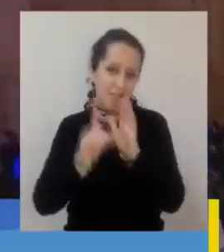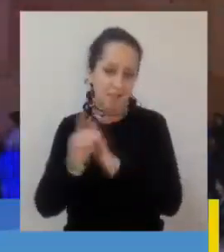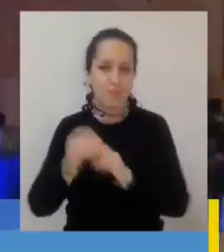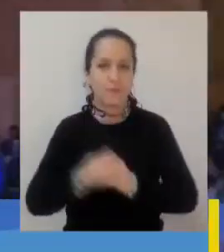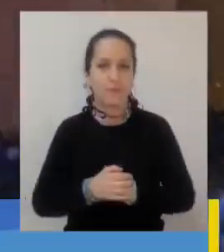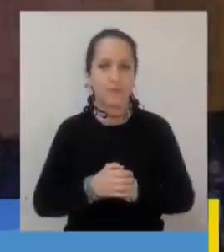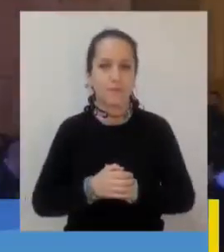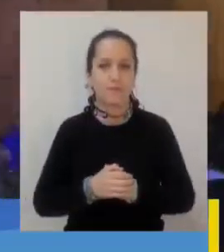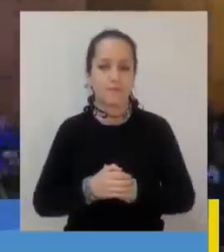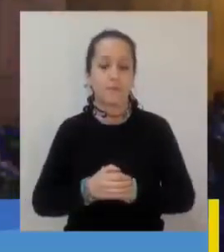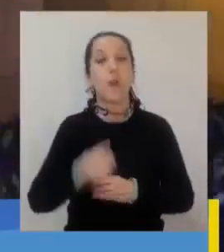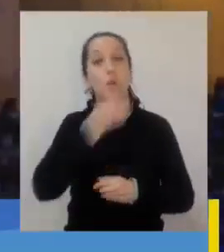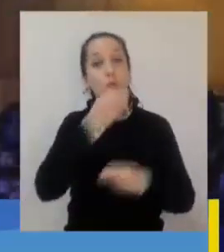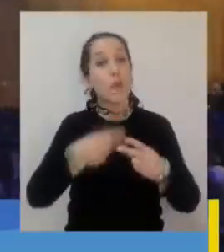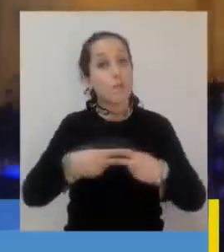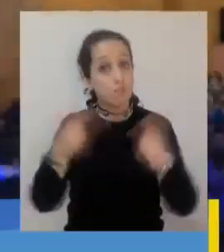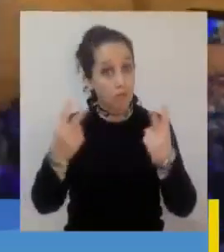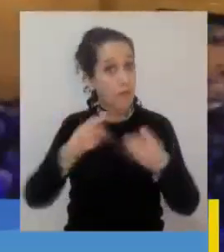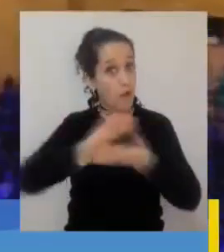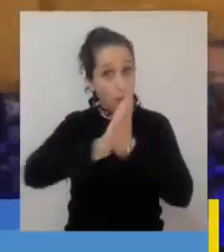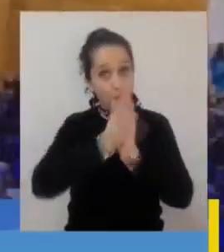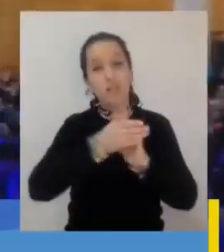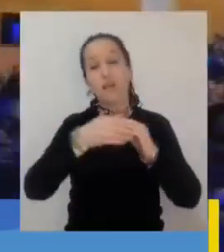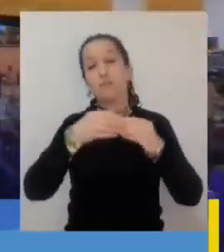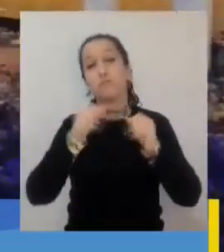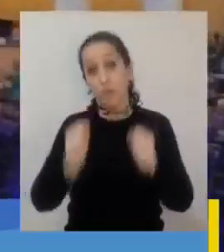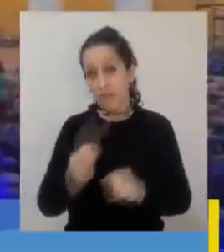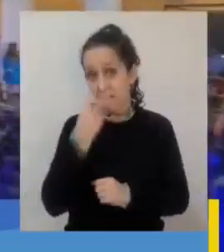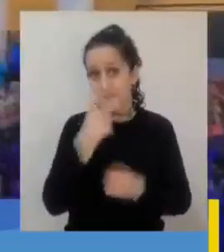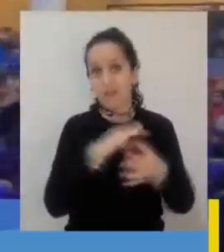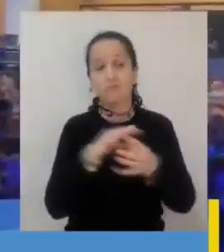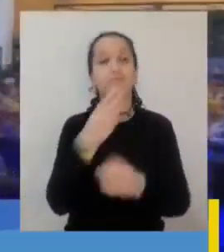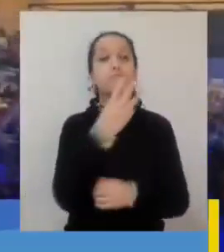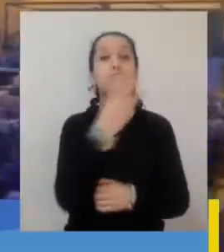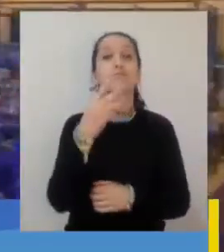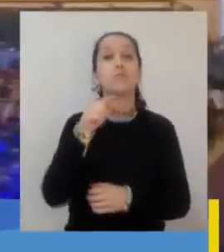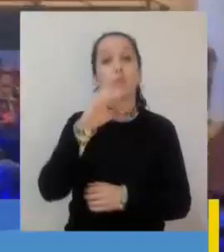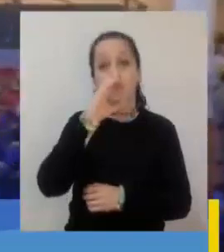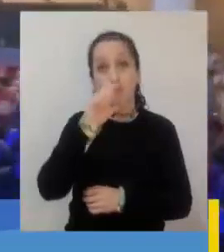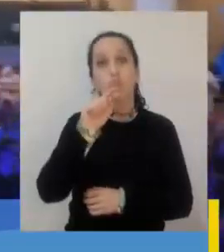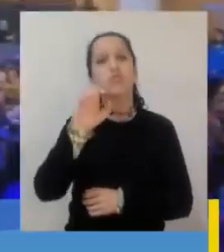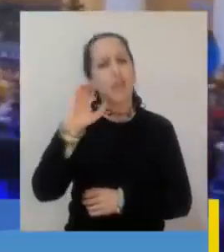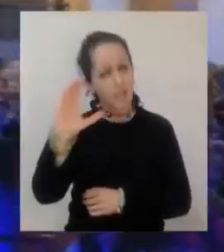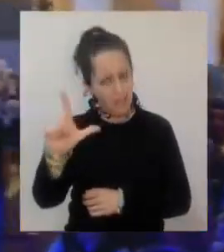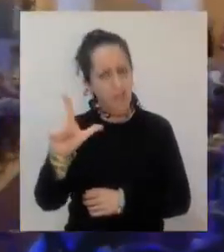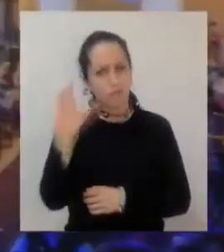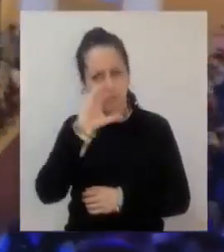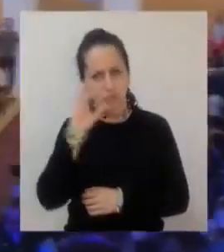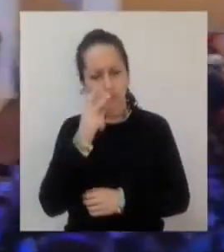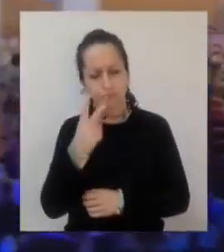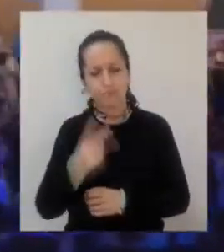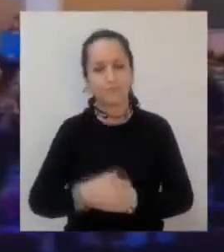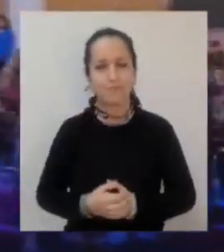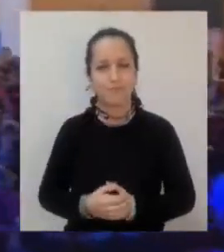La cuenta pública completa está disponible en el sitio web www.concepcion.cl